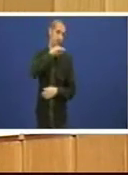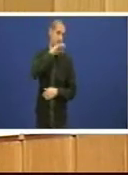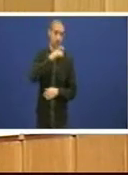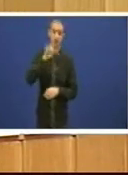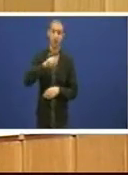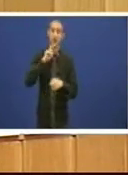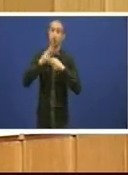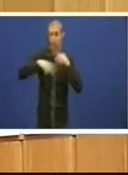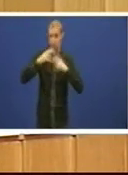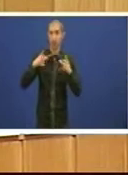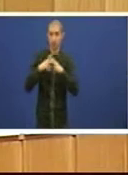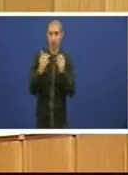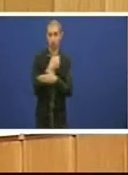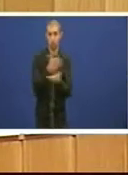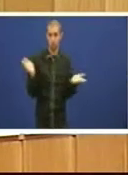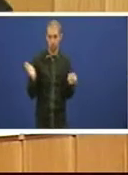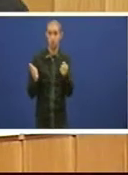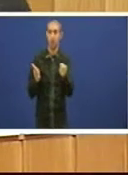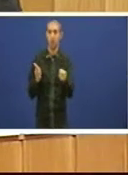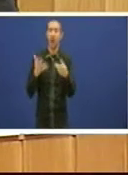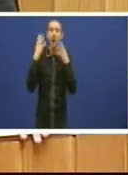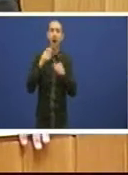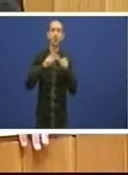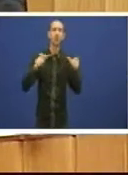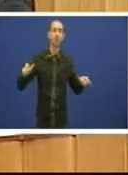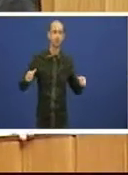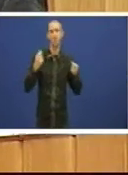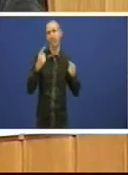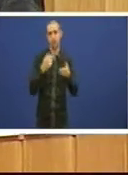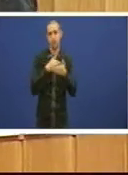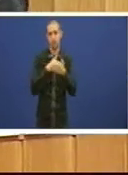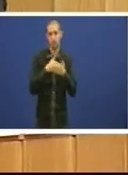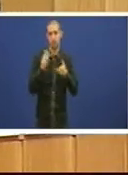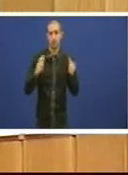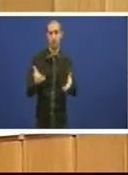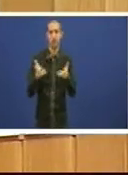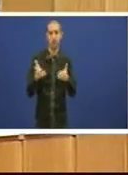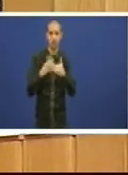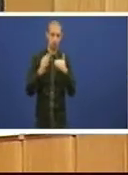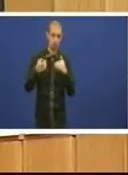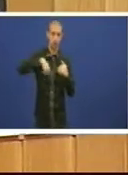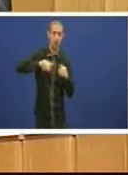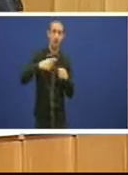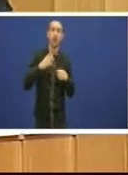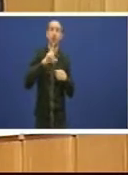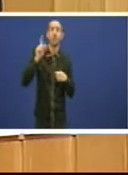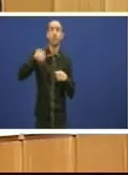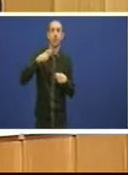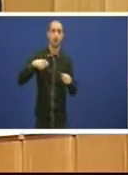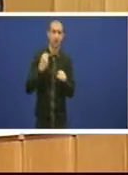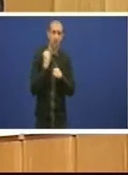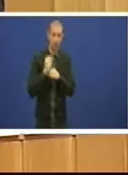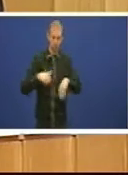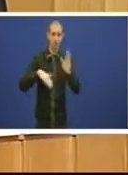social, centos de miles de beneficiarios, máis de 330 traballadores, e desde logo, e desde logo,